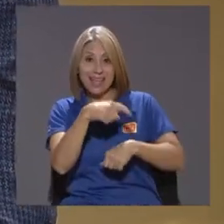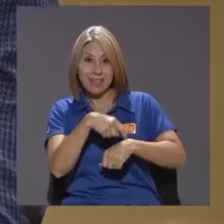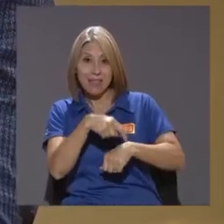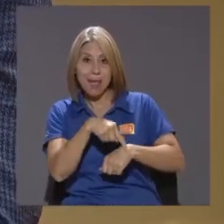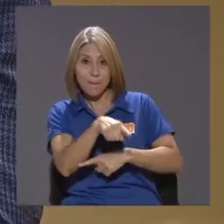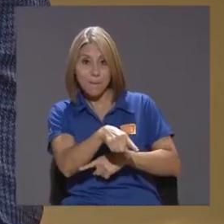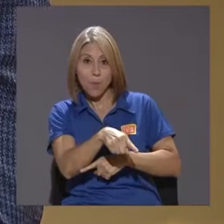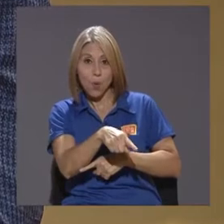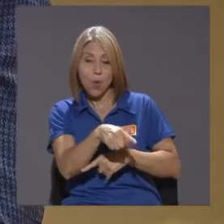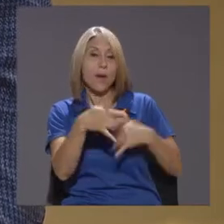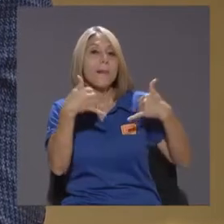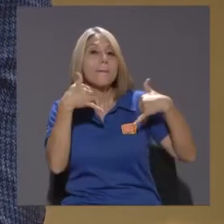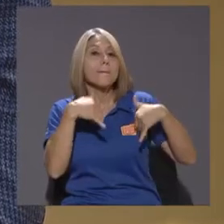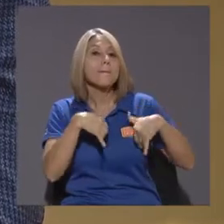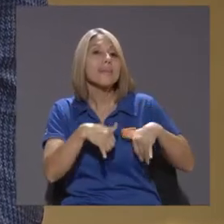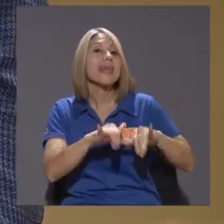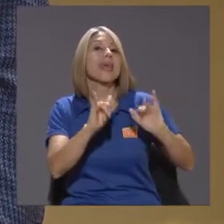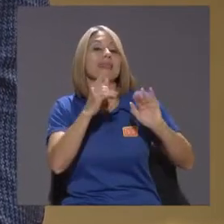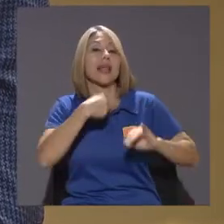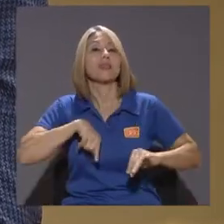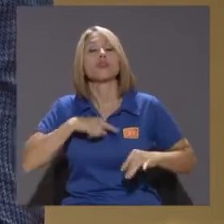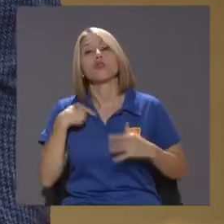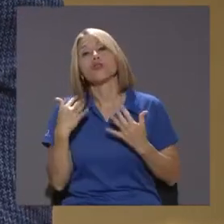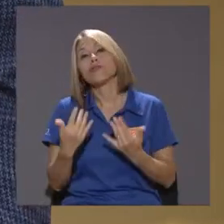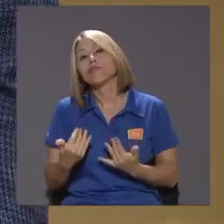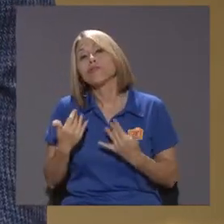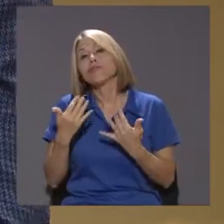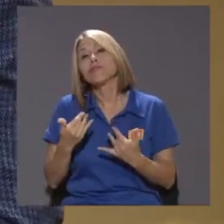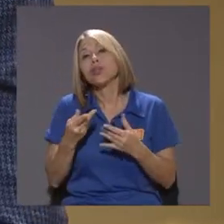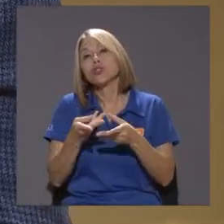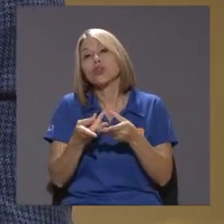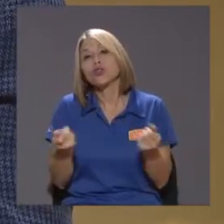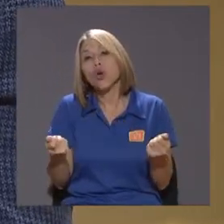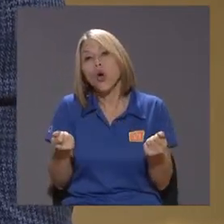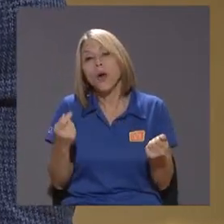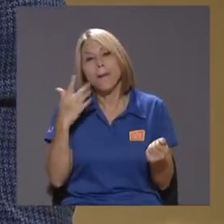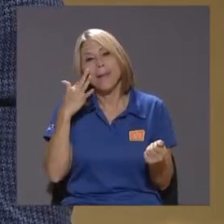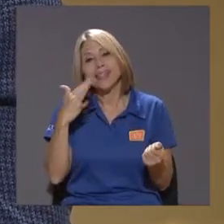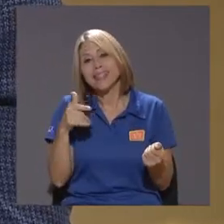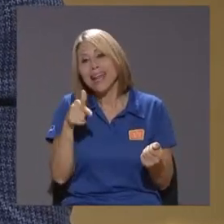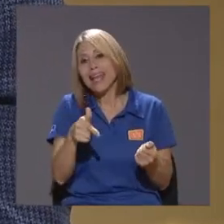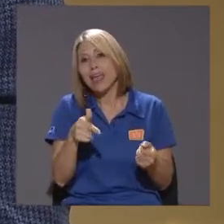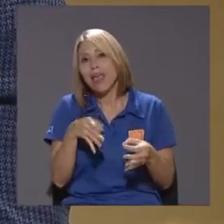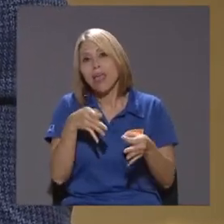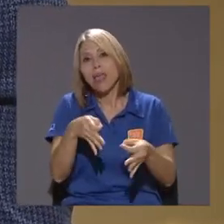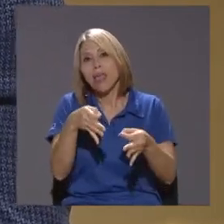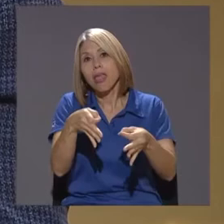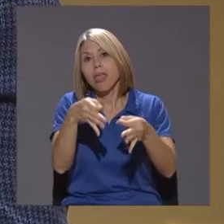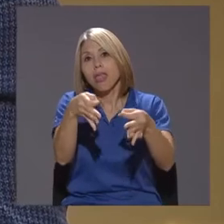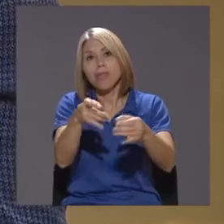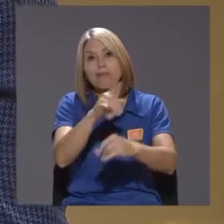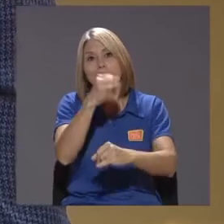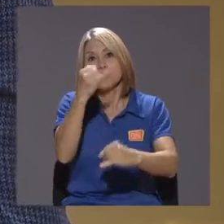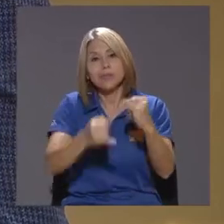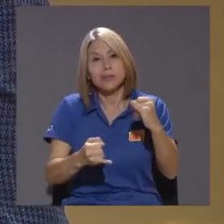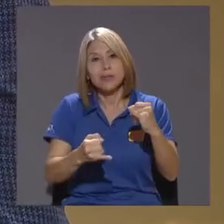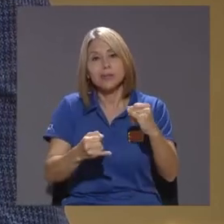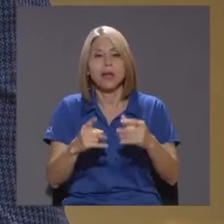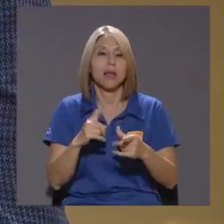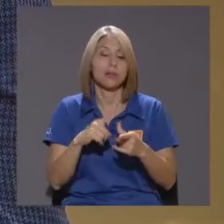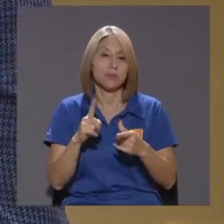Mientras encontremos Una solución Puede Y pareciera Que puede ser Indefinido De ahí que